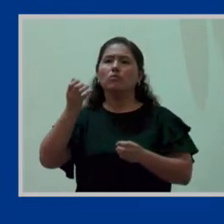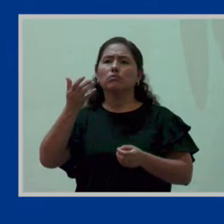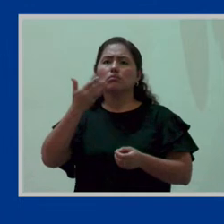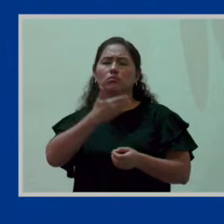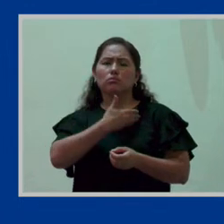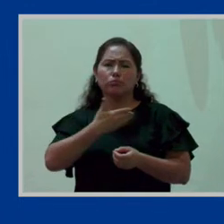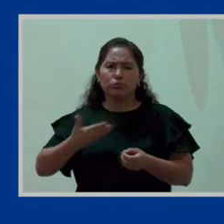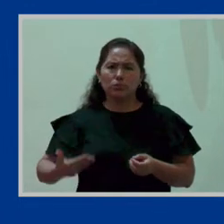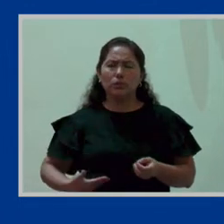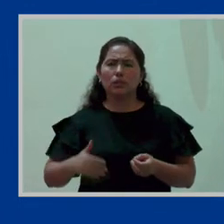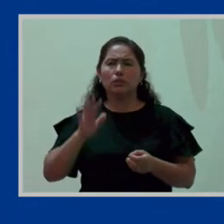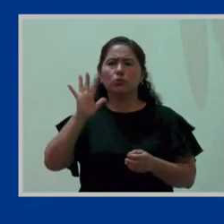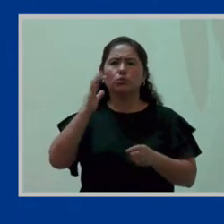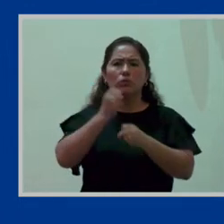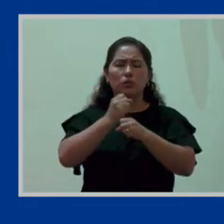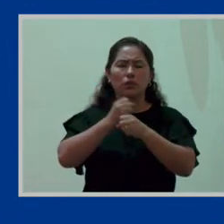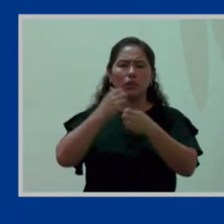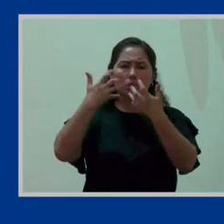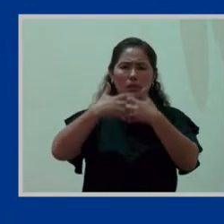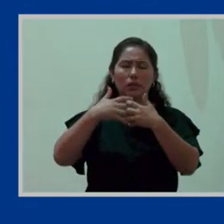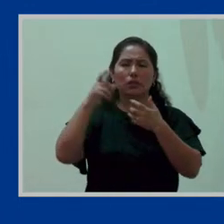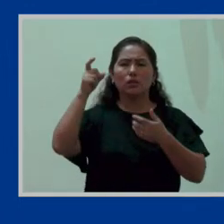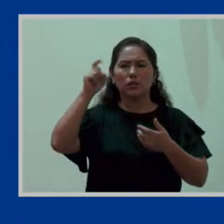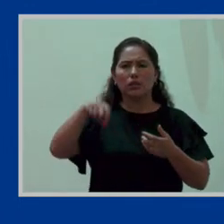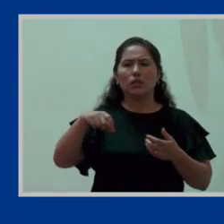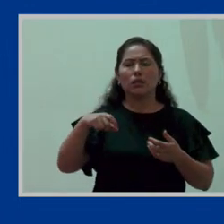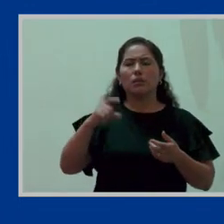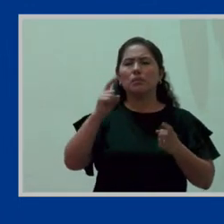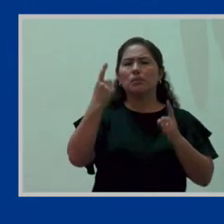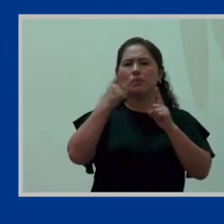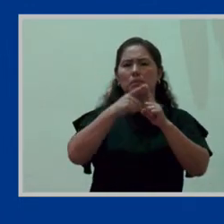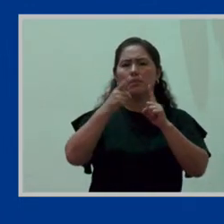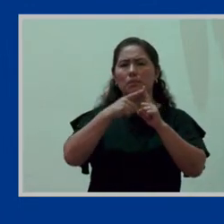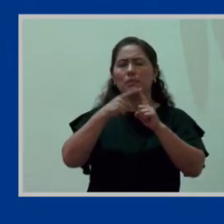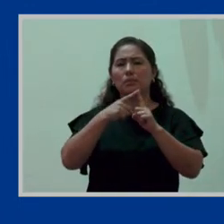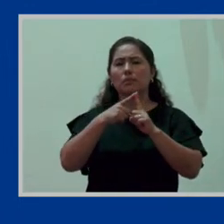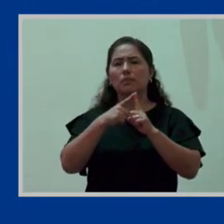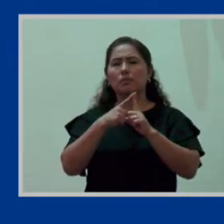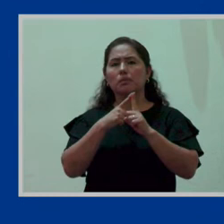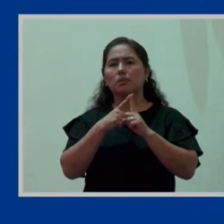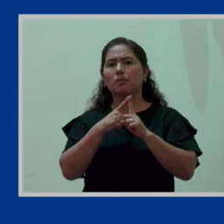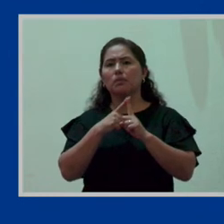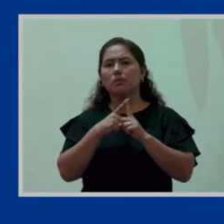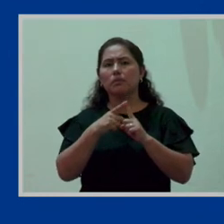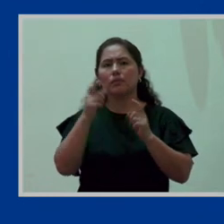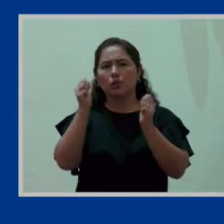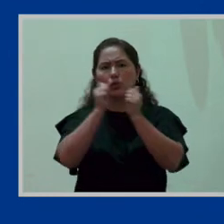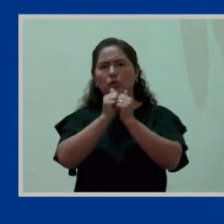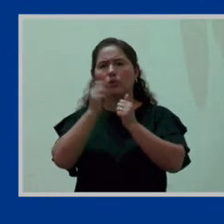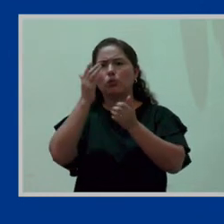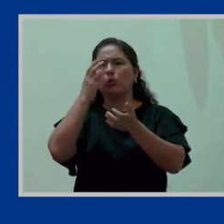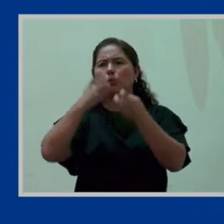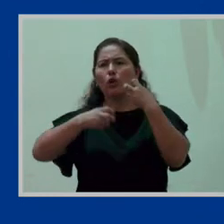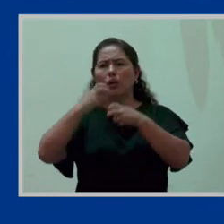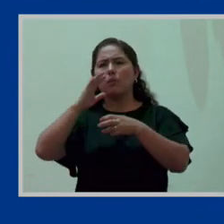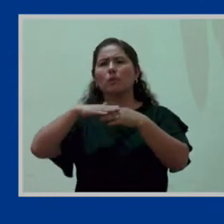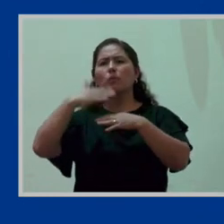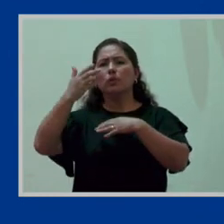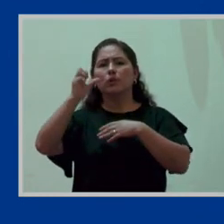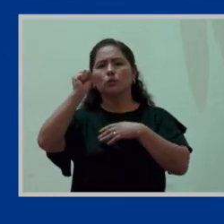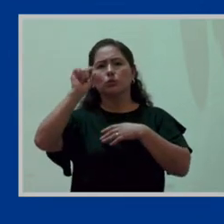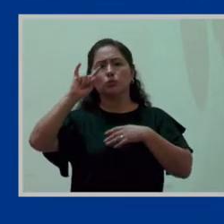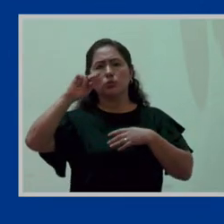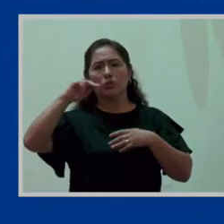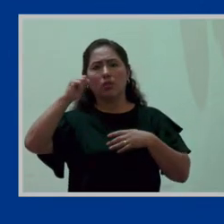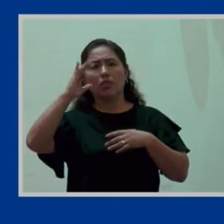fundamentalmente no tengan problemas. Uno, con Servir, y dos, con Zunafil. ¿A través de qué?